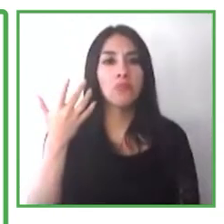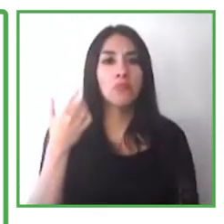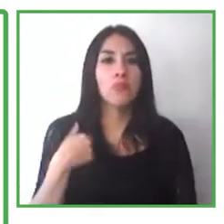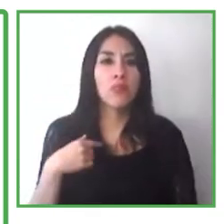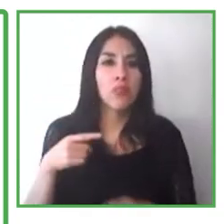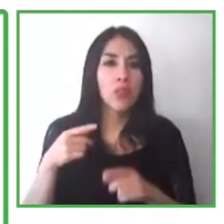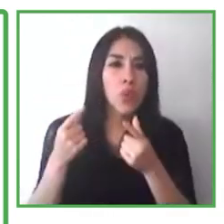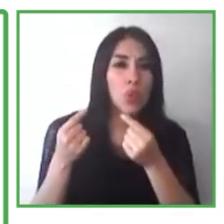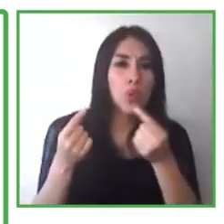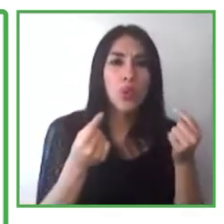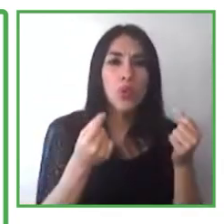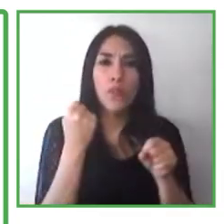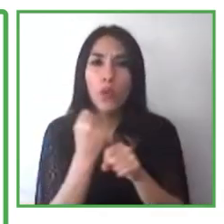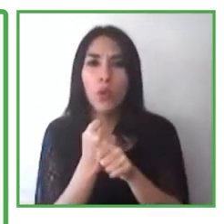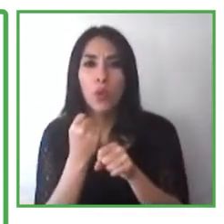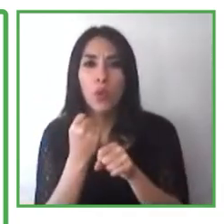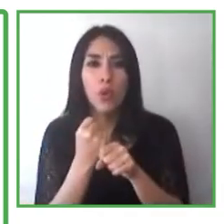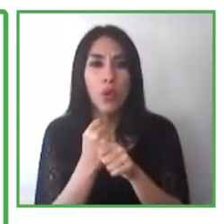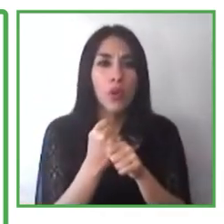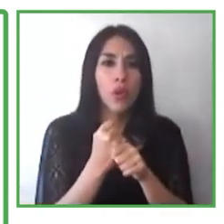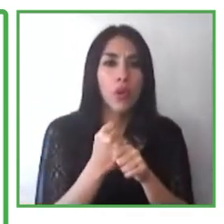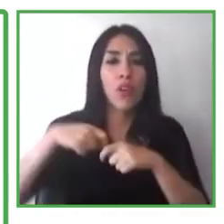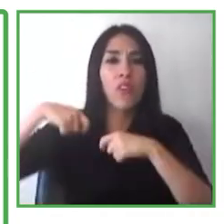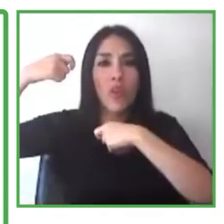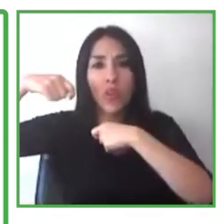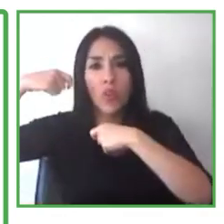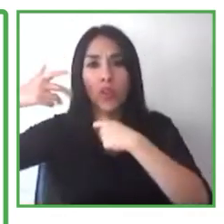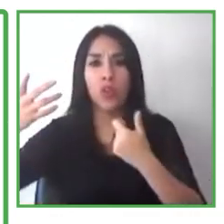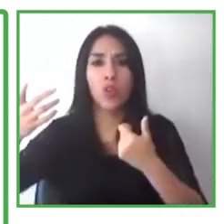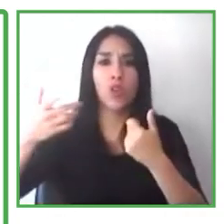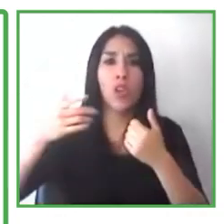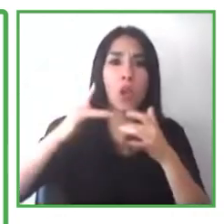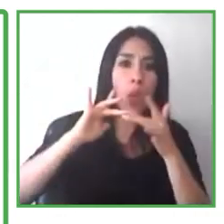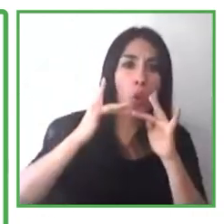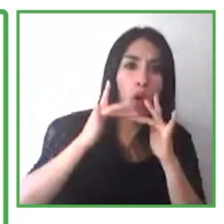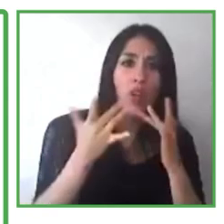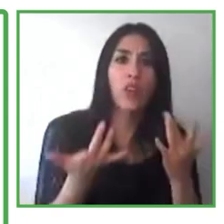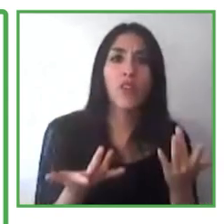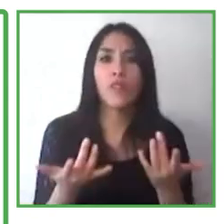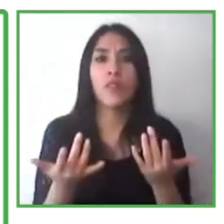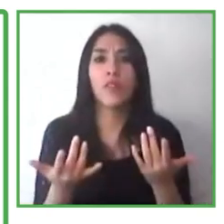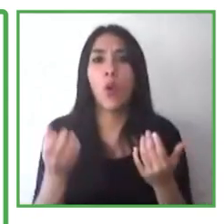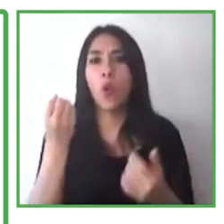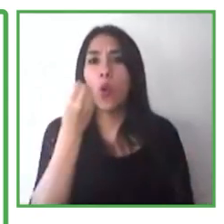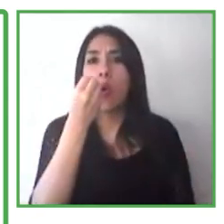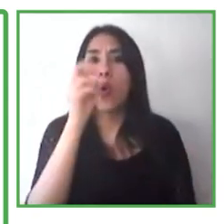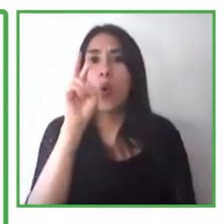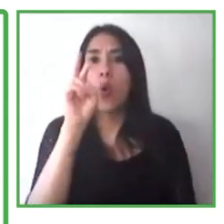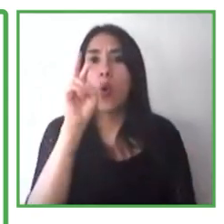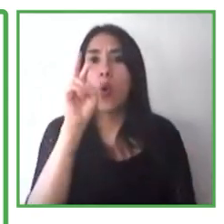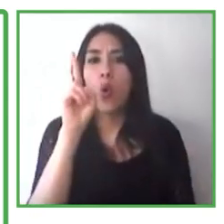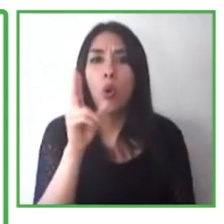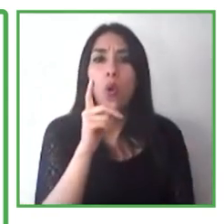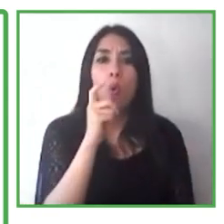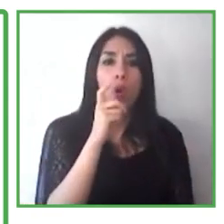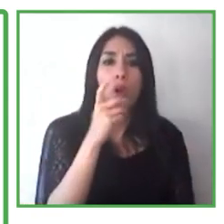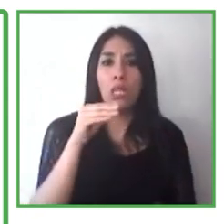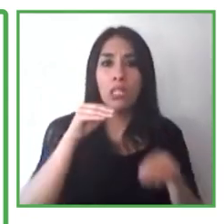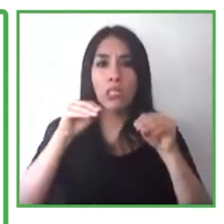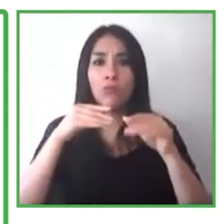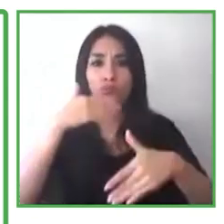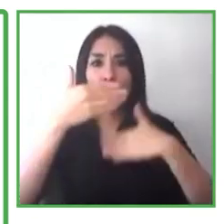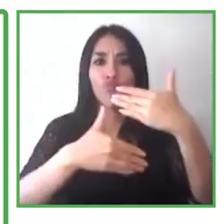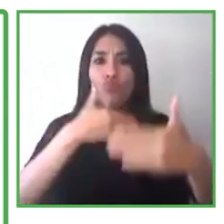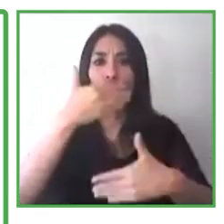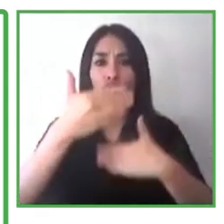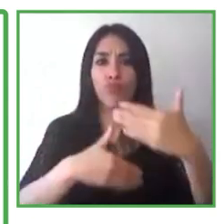nuestros videos en línea, cuando estamos o tenemos este tipo de capacitaciones, para hacer que las personas